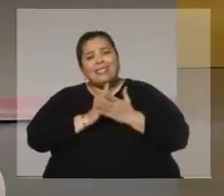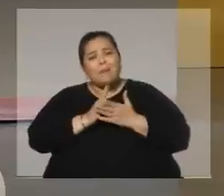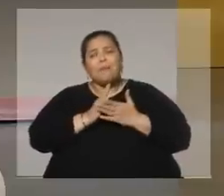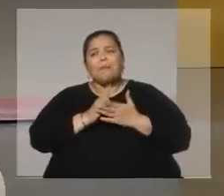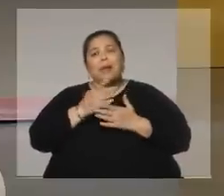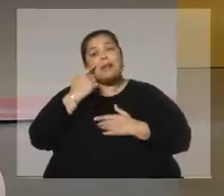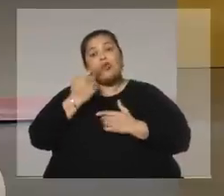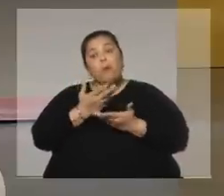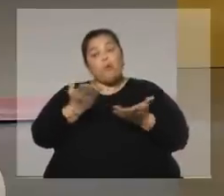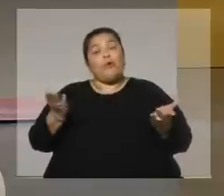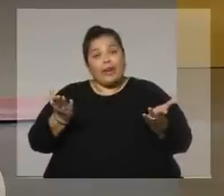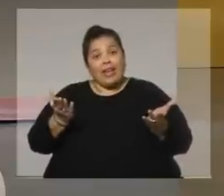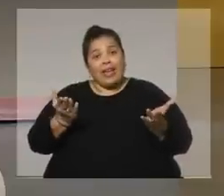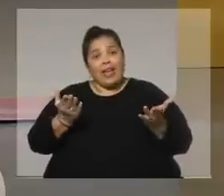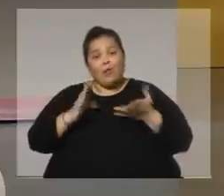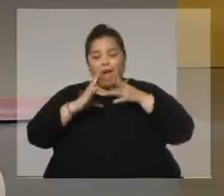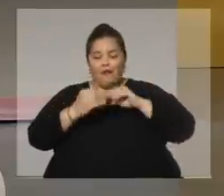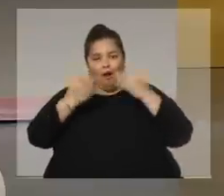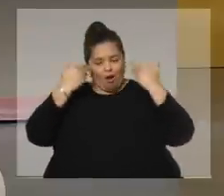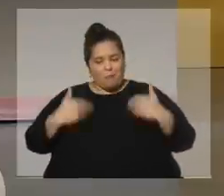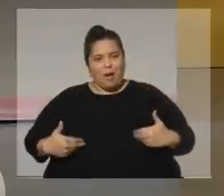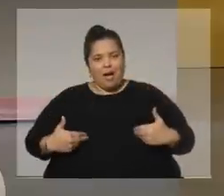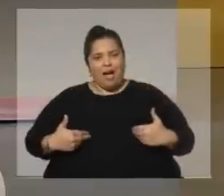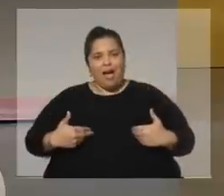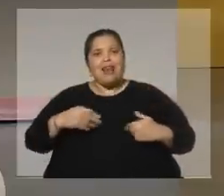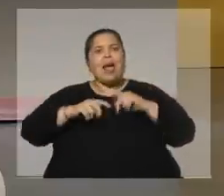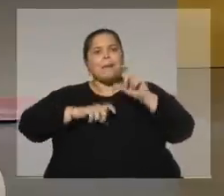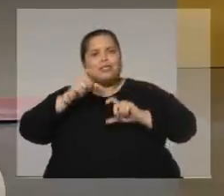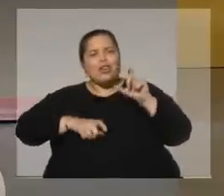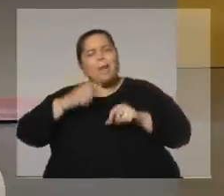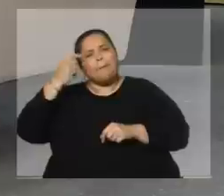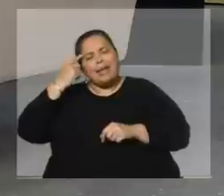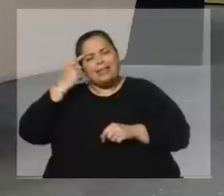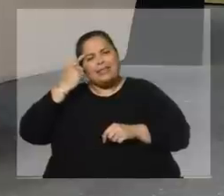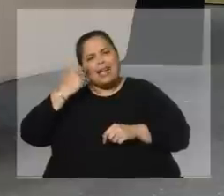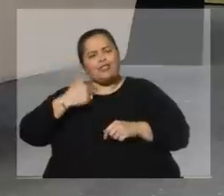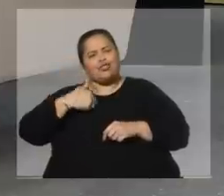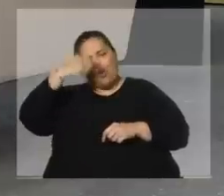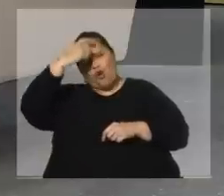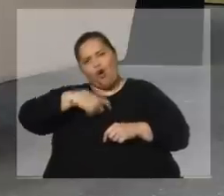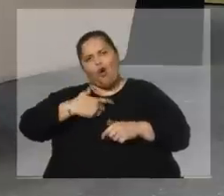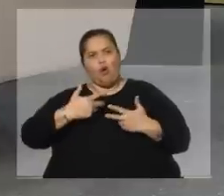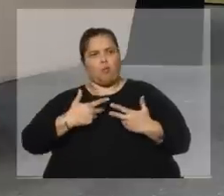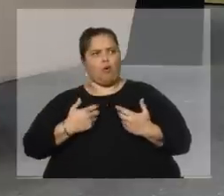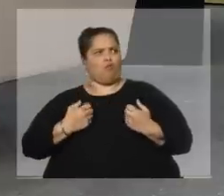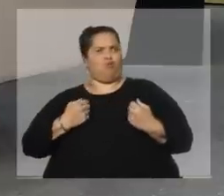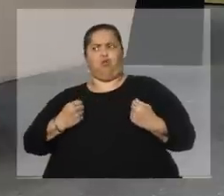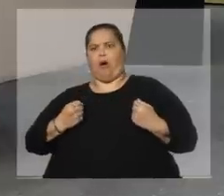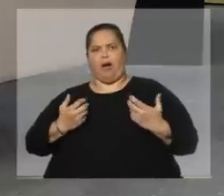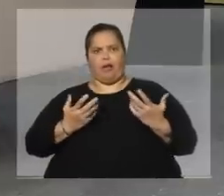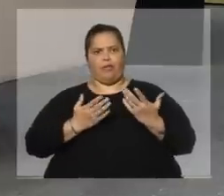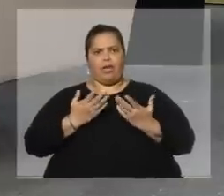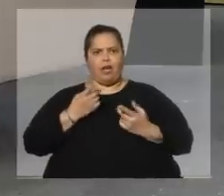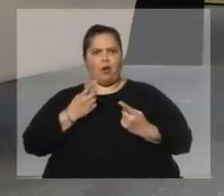una imagen que la gente me asocia con una persona omnipotente, con una persona